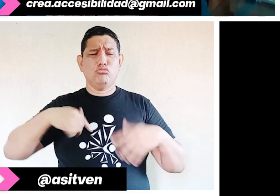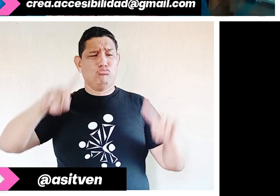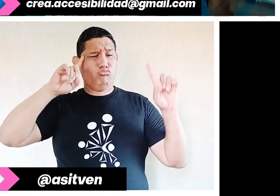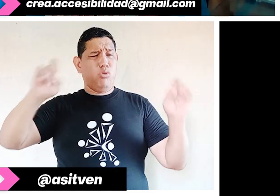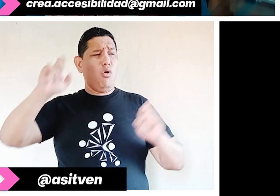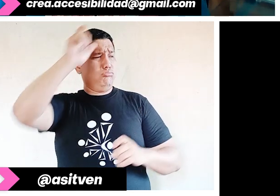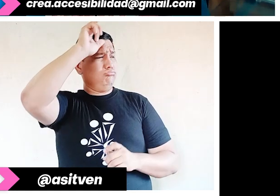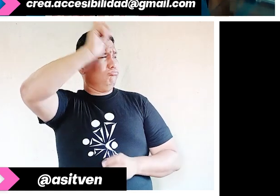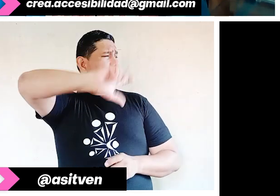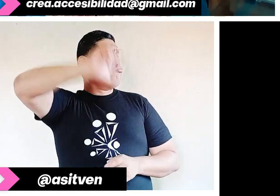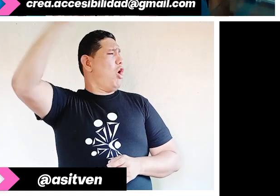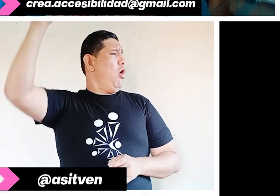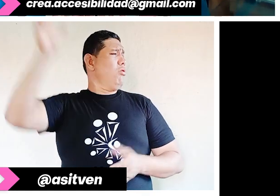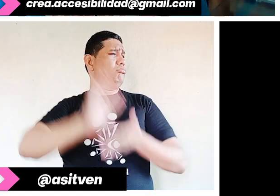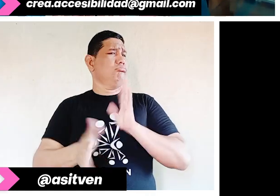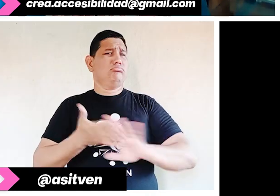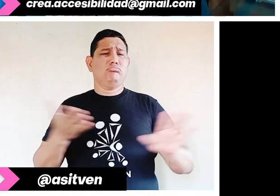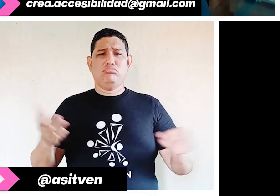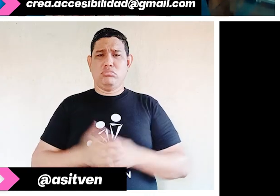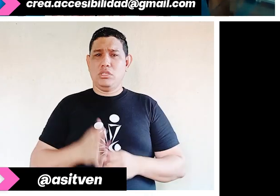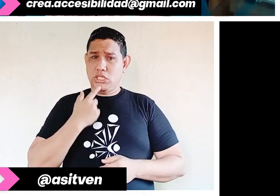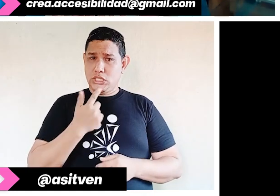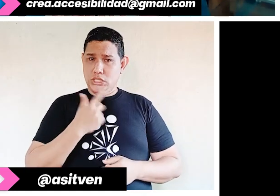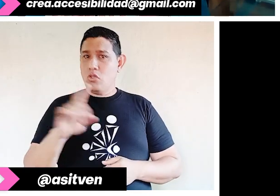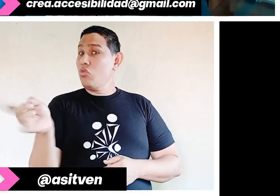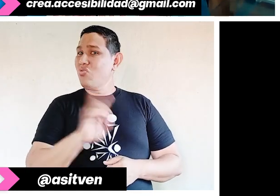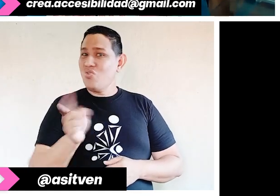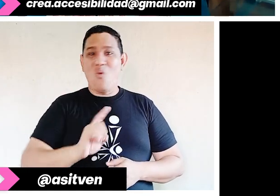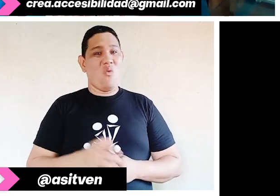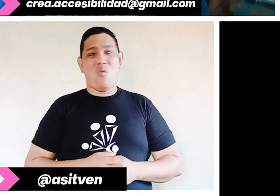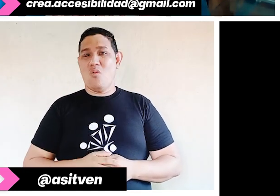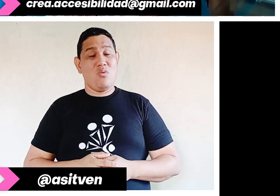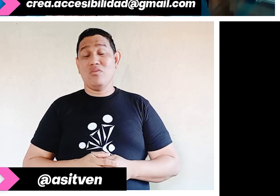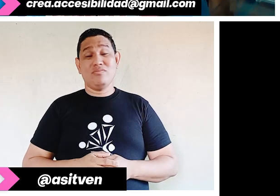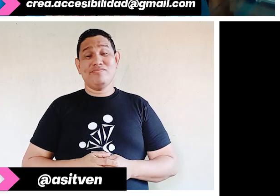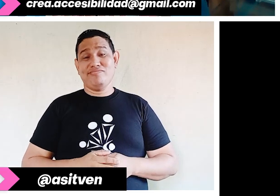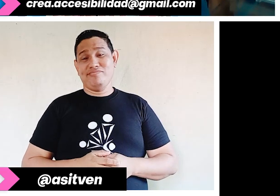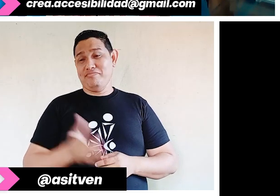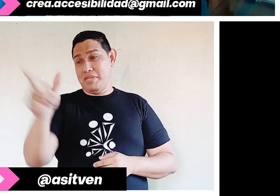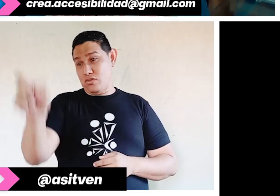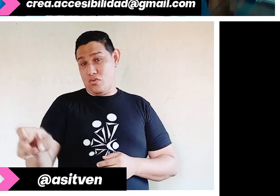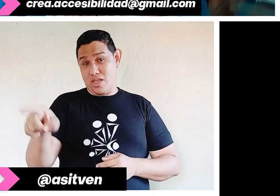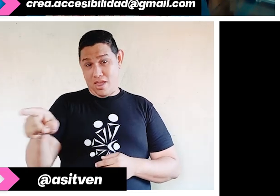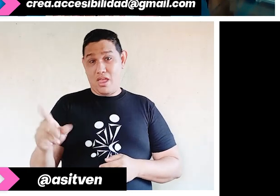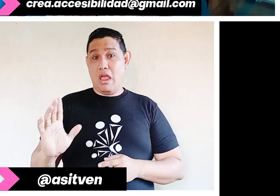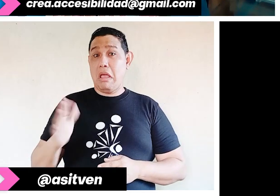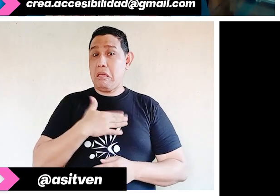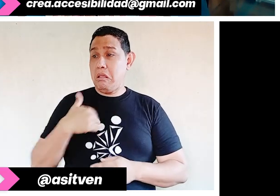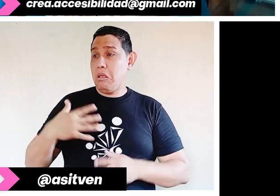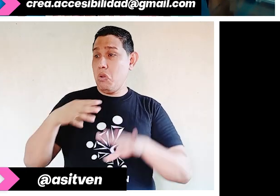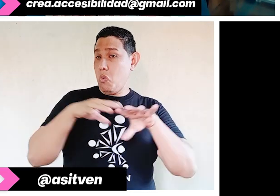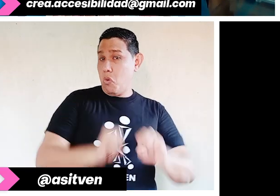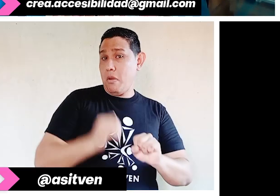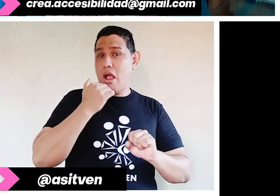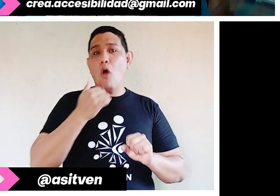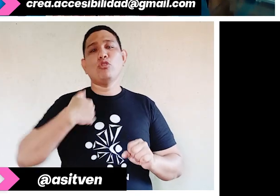y que además el cliente es exactamente como nosotros nos imaginamos. O pensar que como nosotros conocemos el